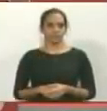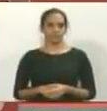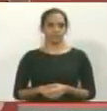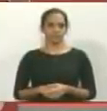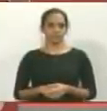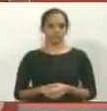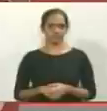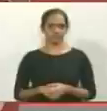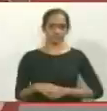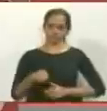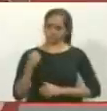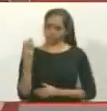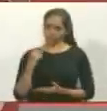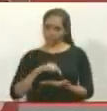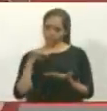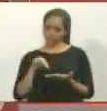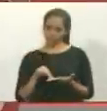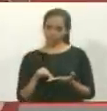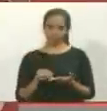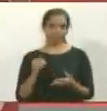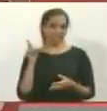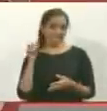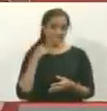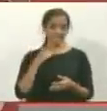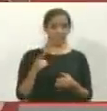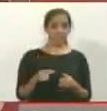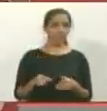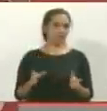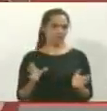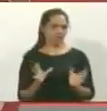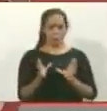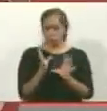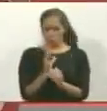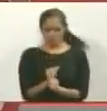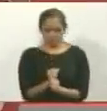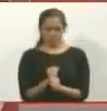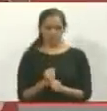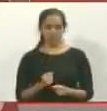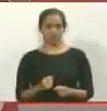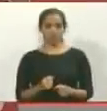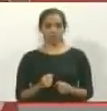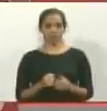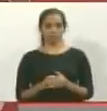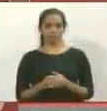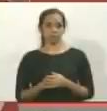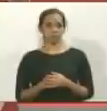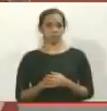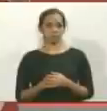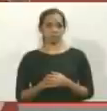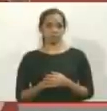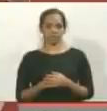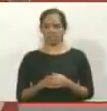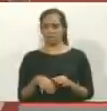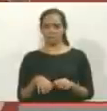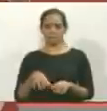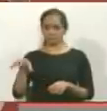la Asamblea Nacional esa que dice él, que domina, que controla, anda por así, ¿cómo se llama? Errante.